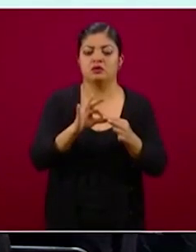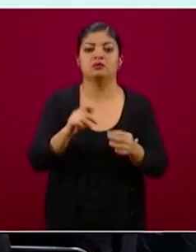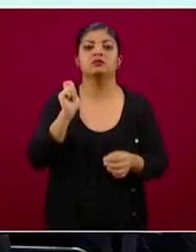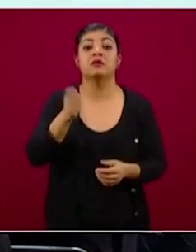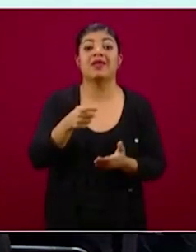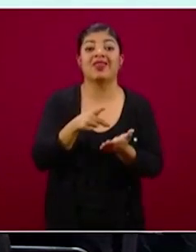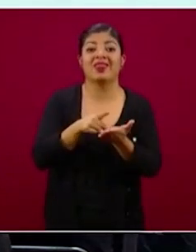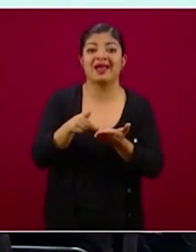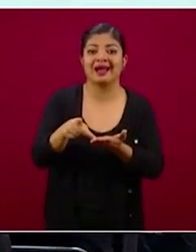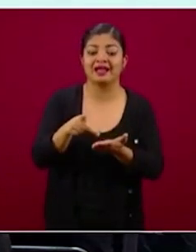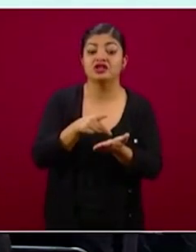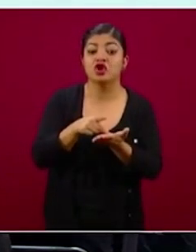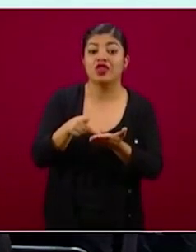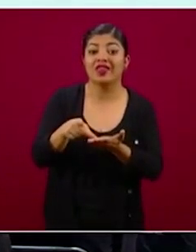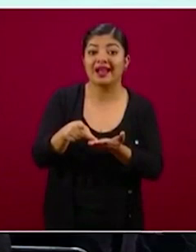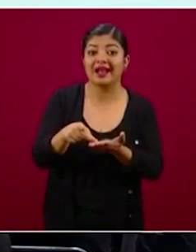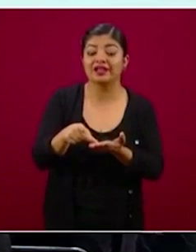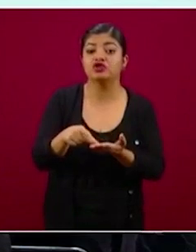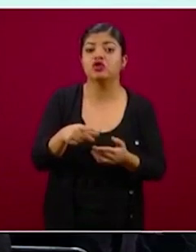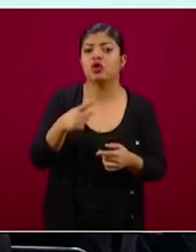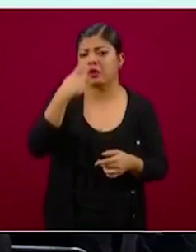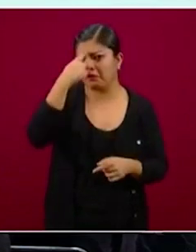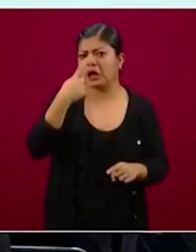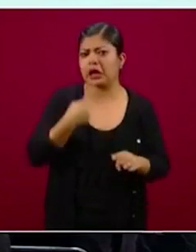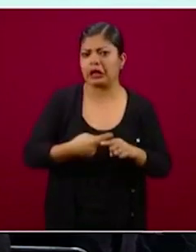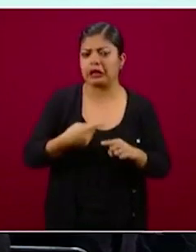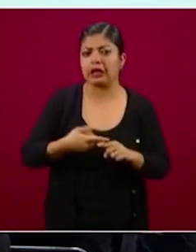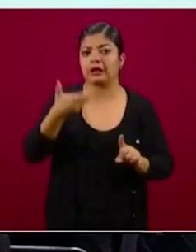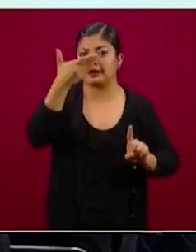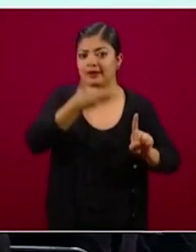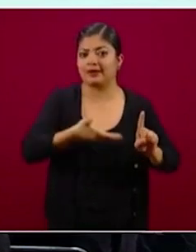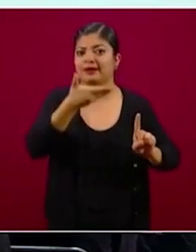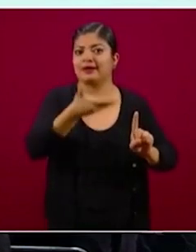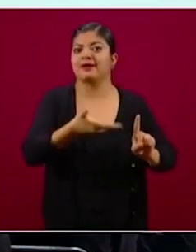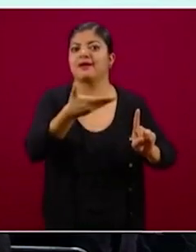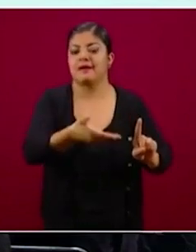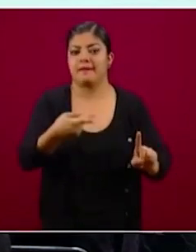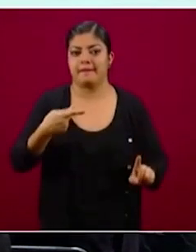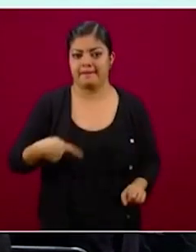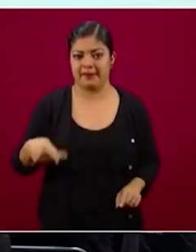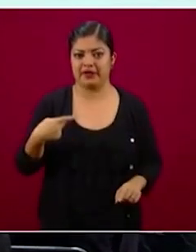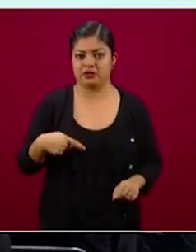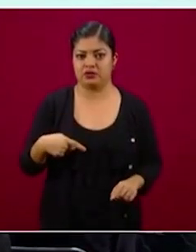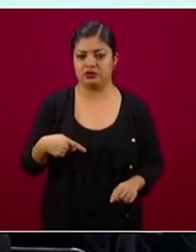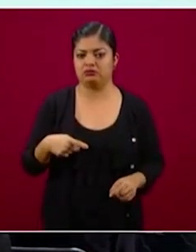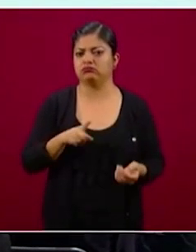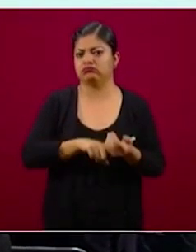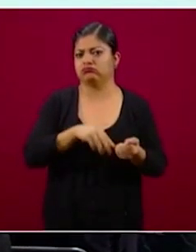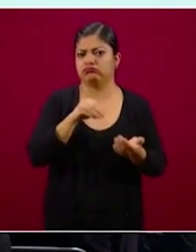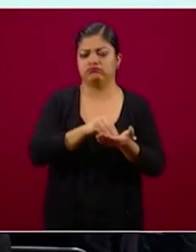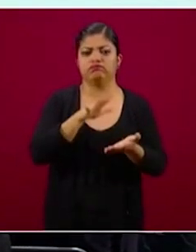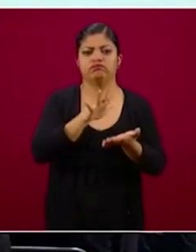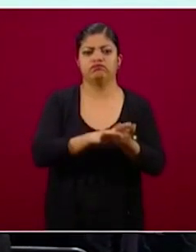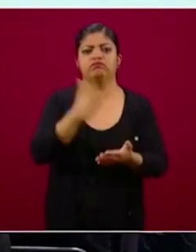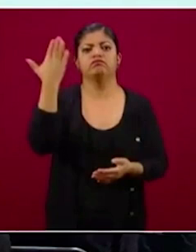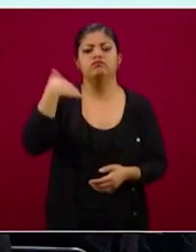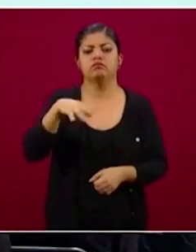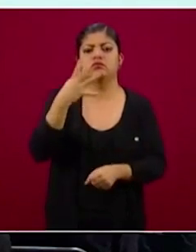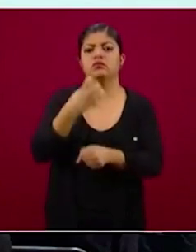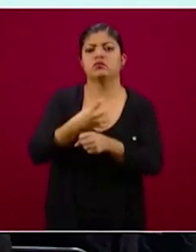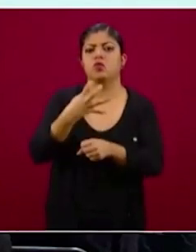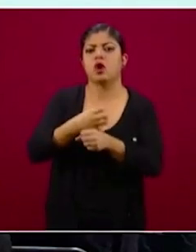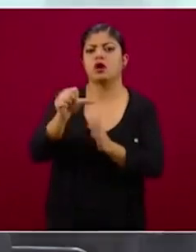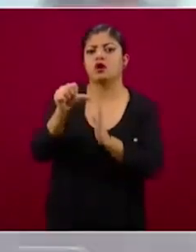entonces hablamos de derechohabientes, no hablamos en este caso de beneficiarios y esto quedó decretado en el cuarto constitucional